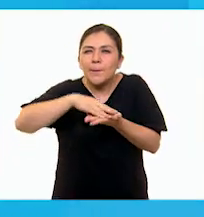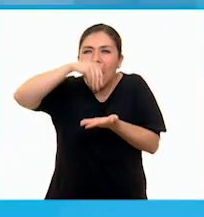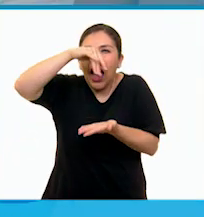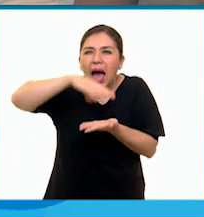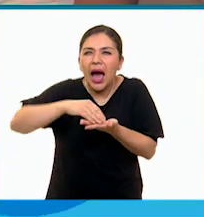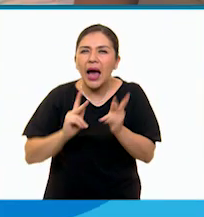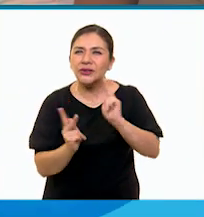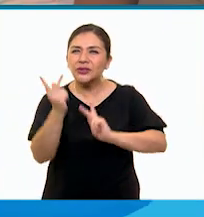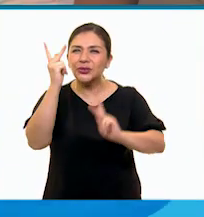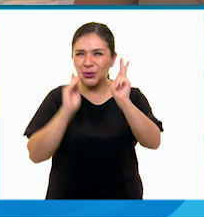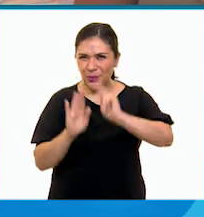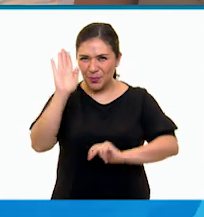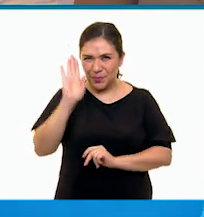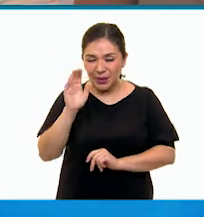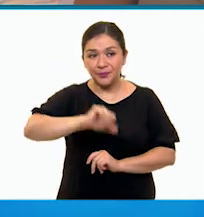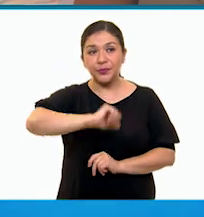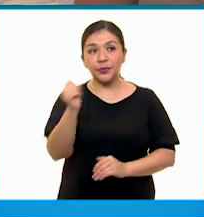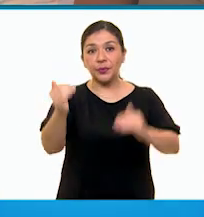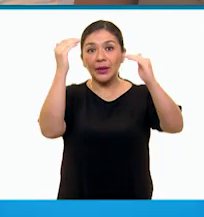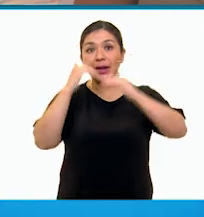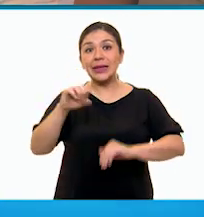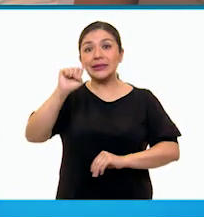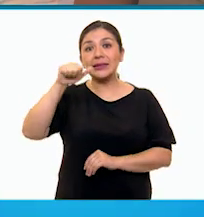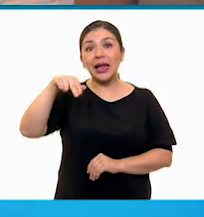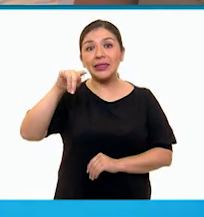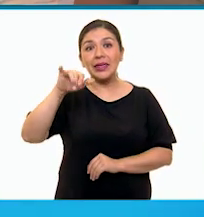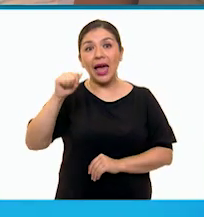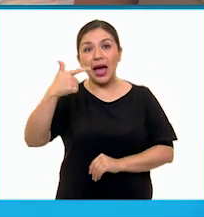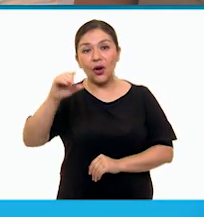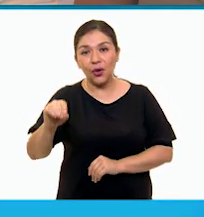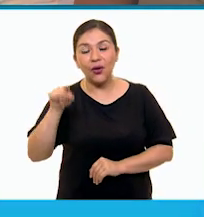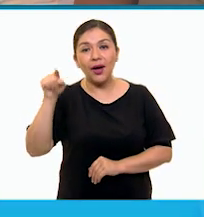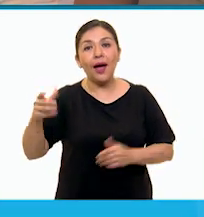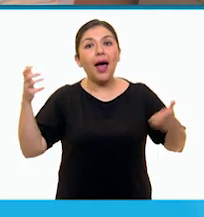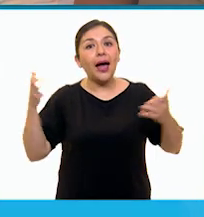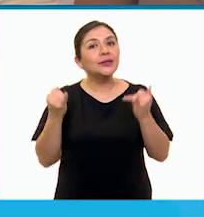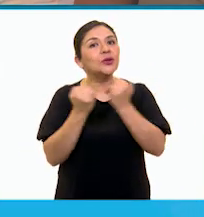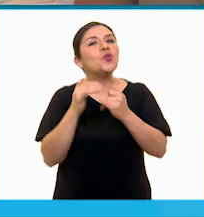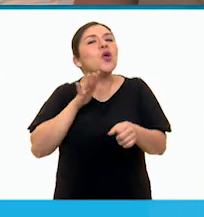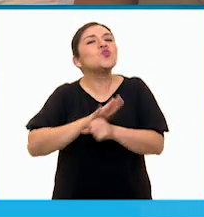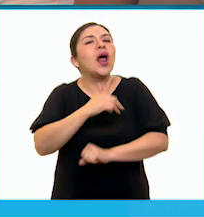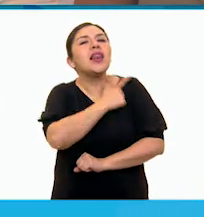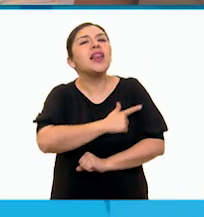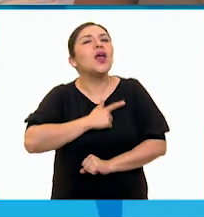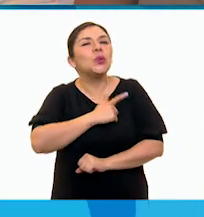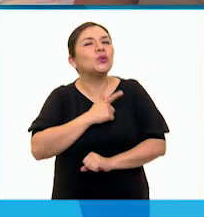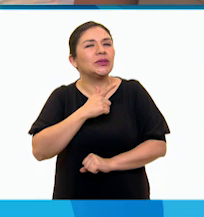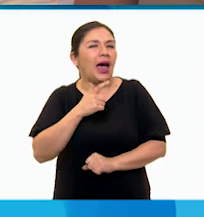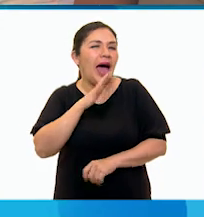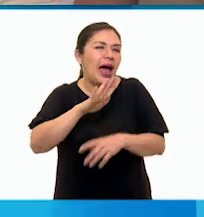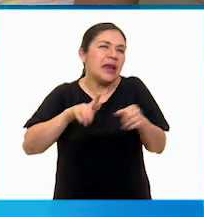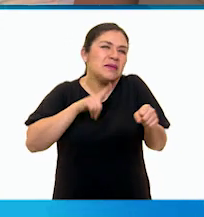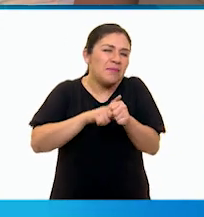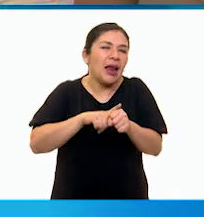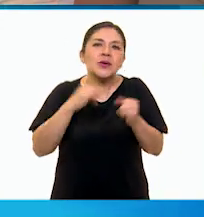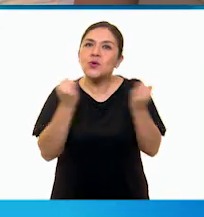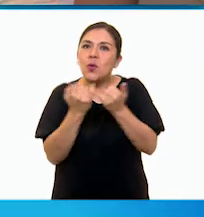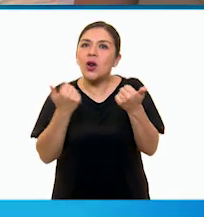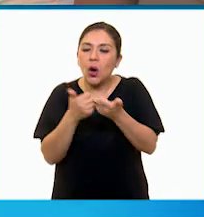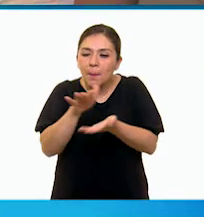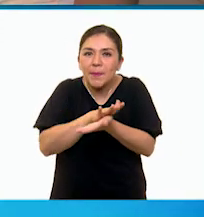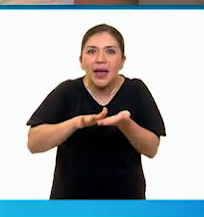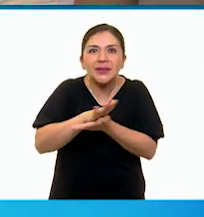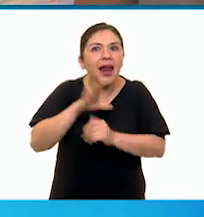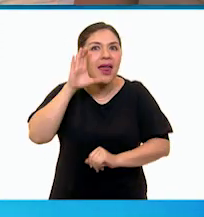tema. Y luego viene Santiago. ¿Y Santiago? Y Santiago también hizo a sus personajes favoritos. También. Una plastilina